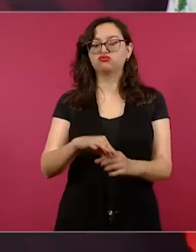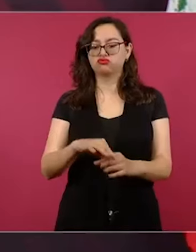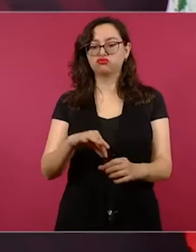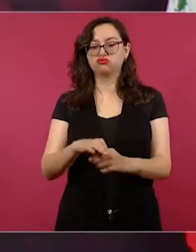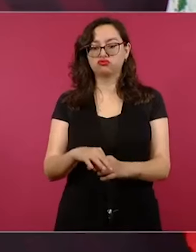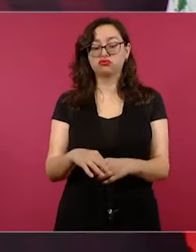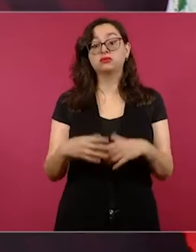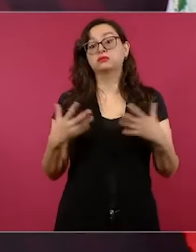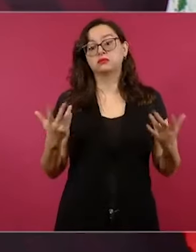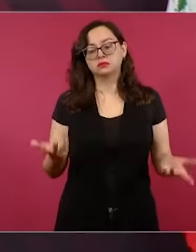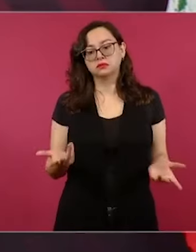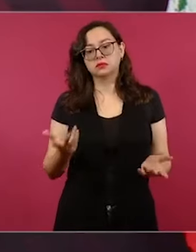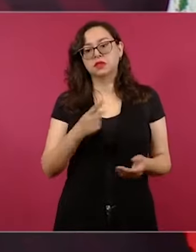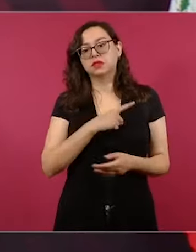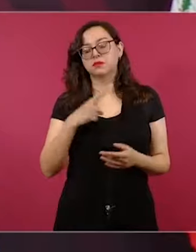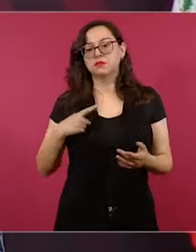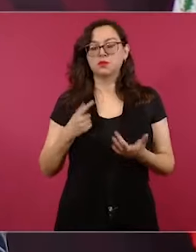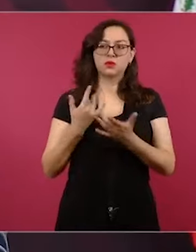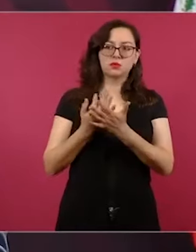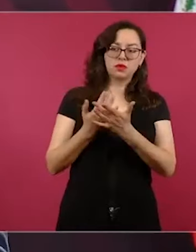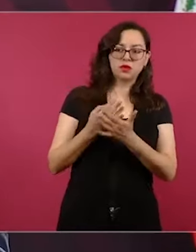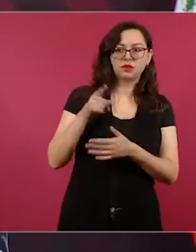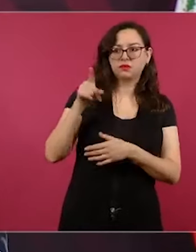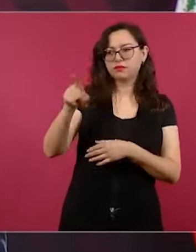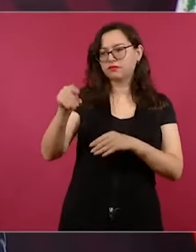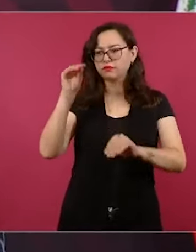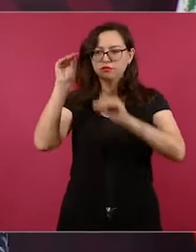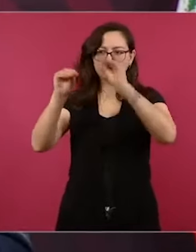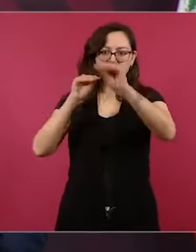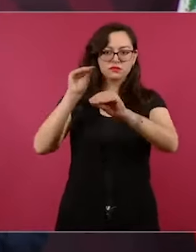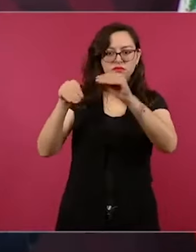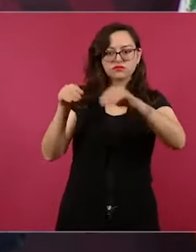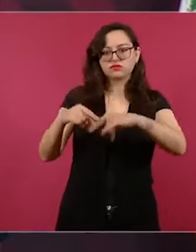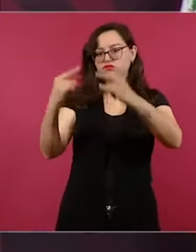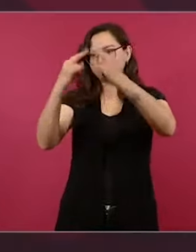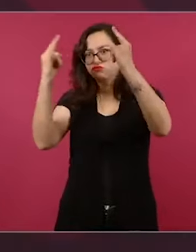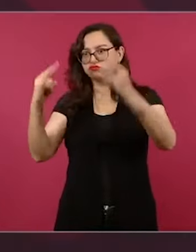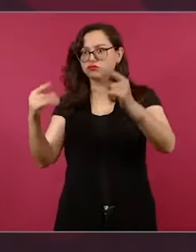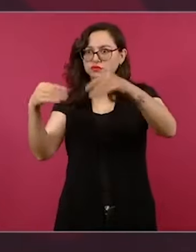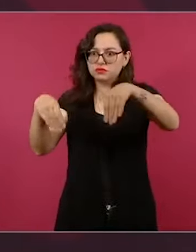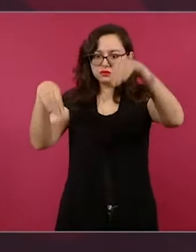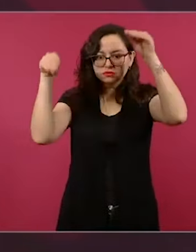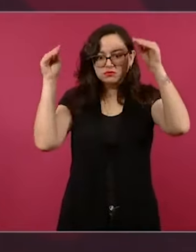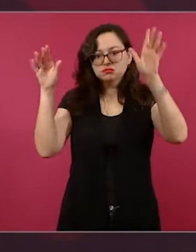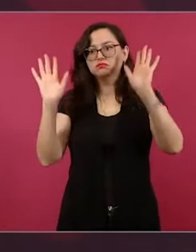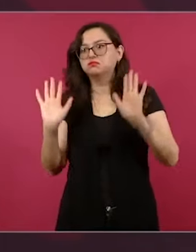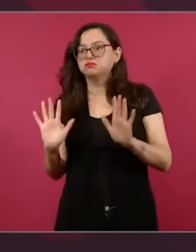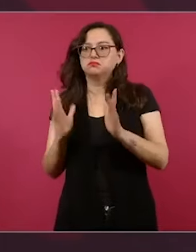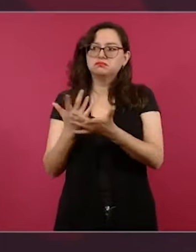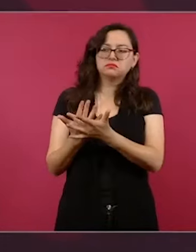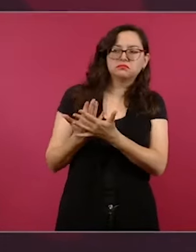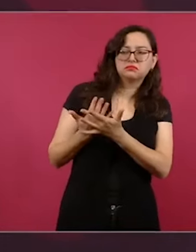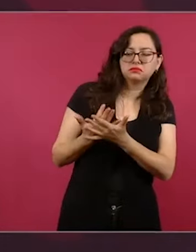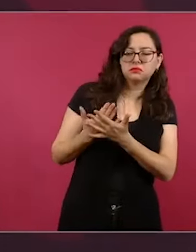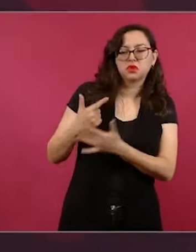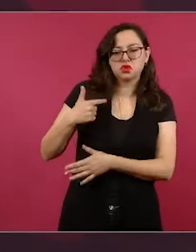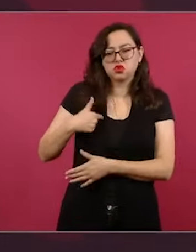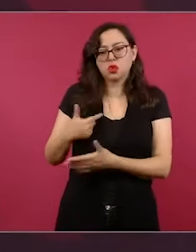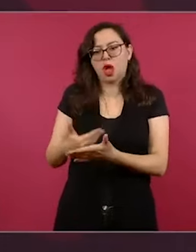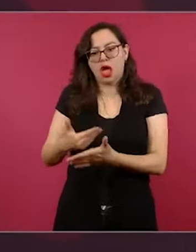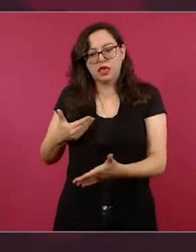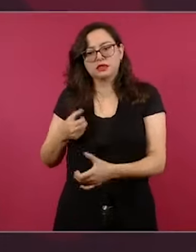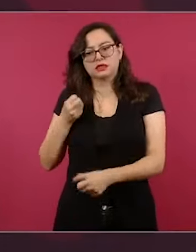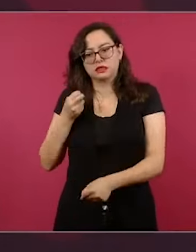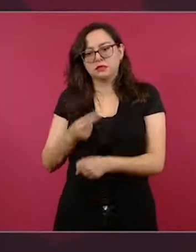instalar siempre la casilla, pero voy a procurar estar desde un poco